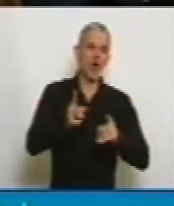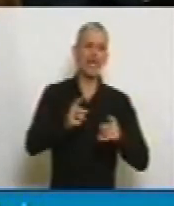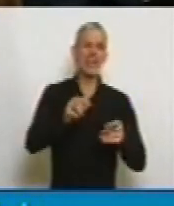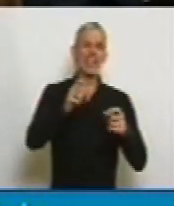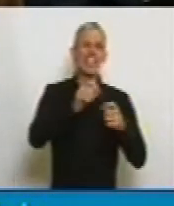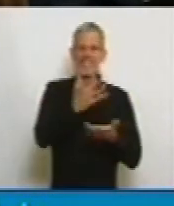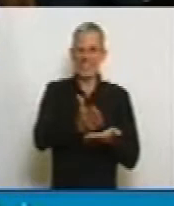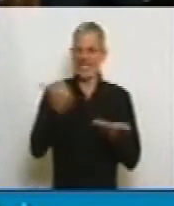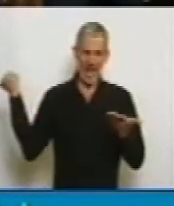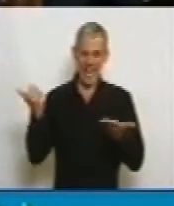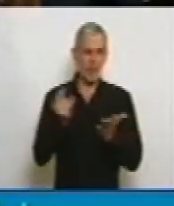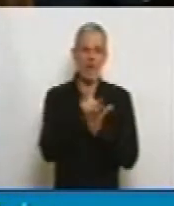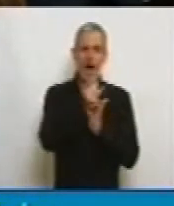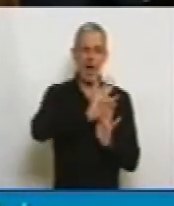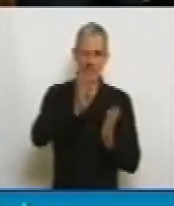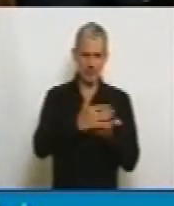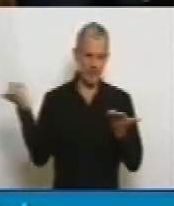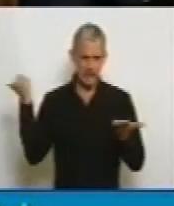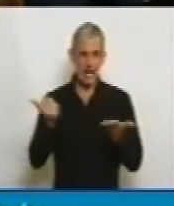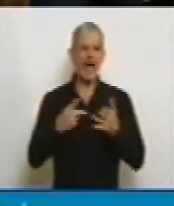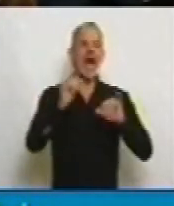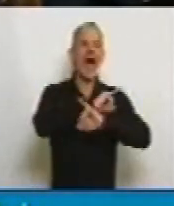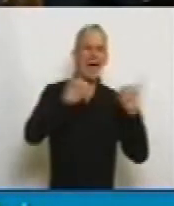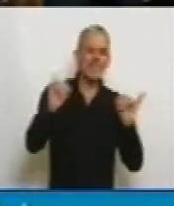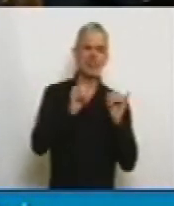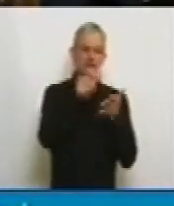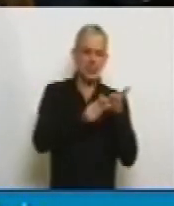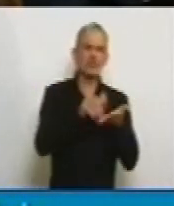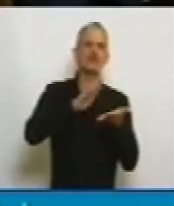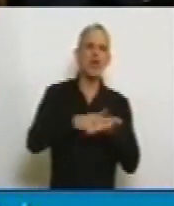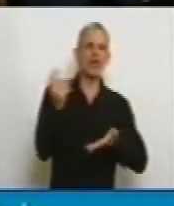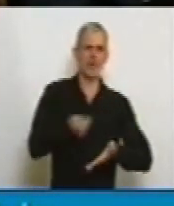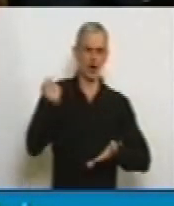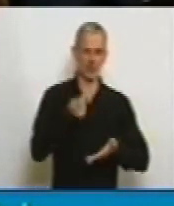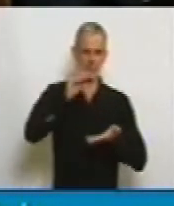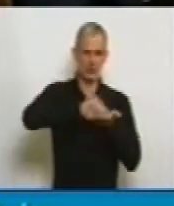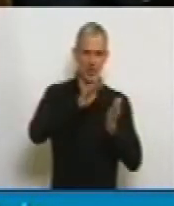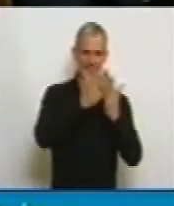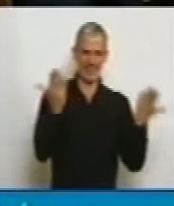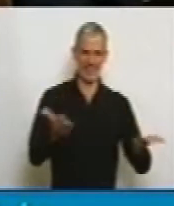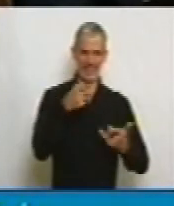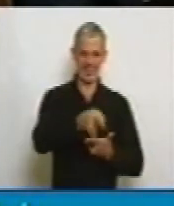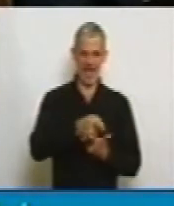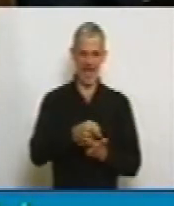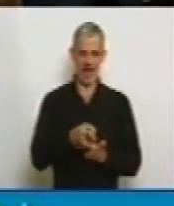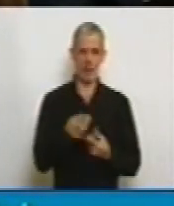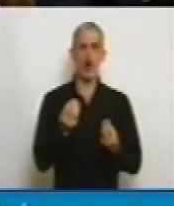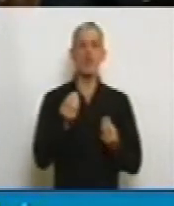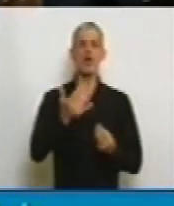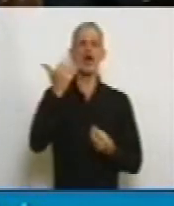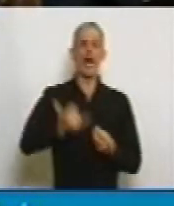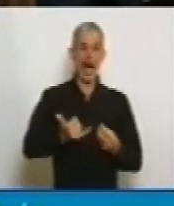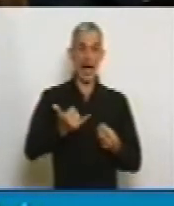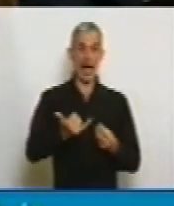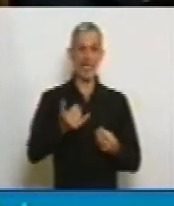definitivamente los avisos de oferta sexual. Porque se ha demostrado